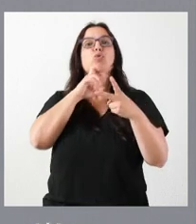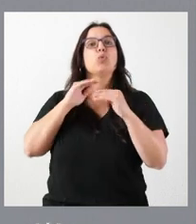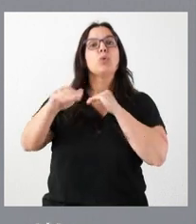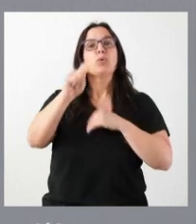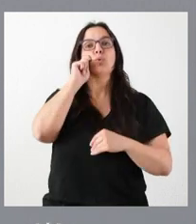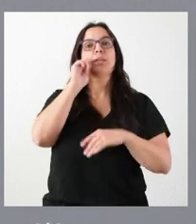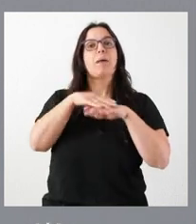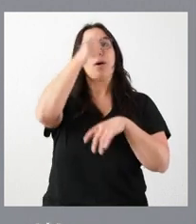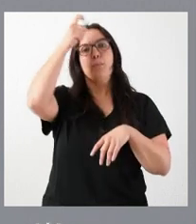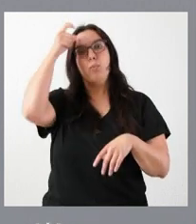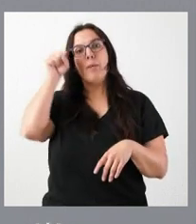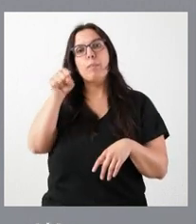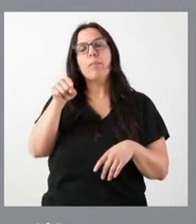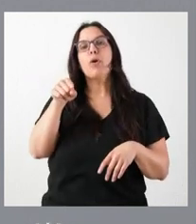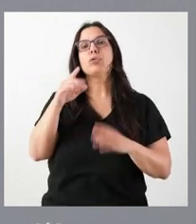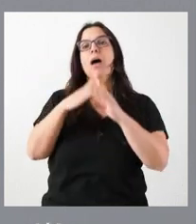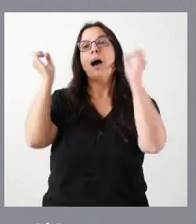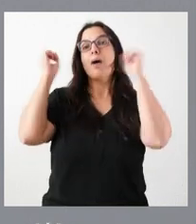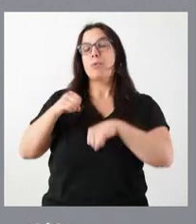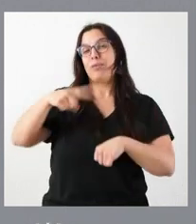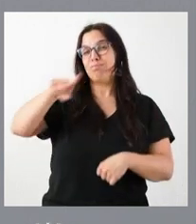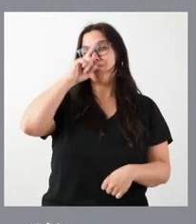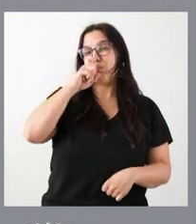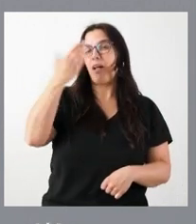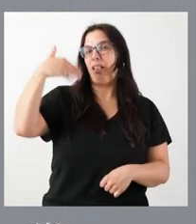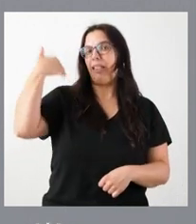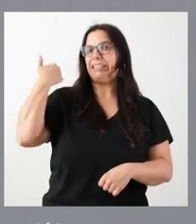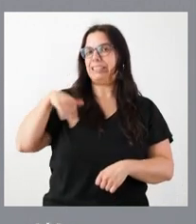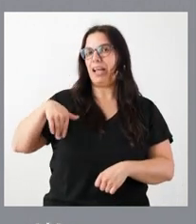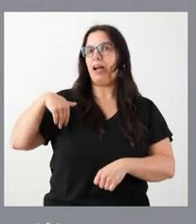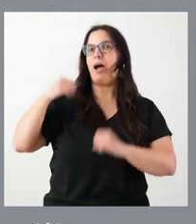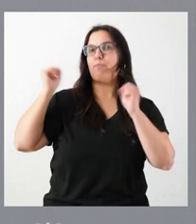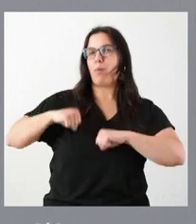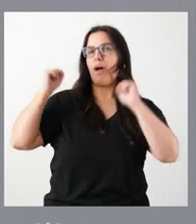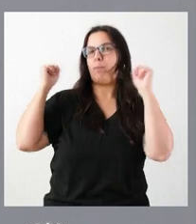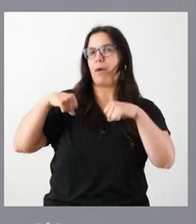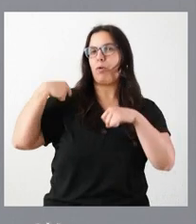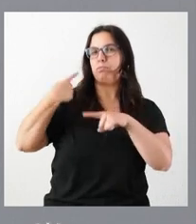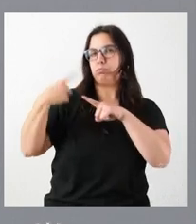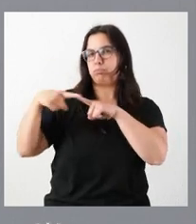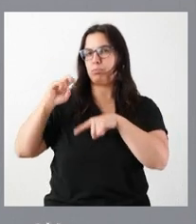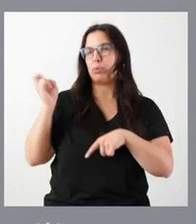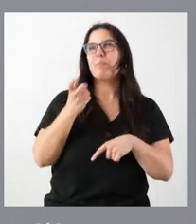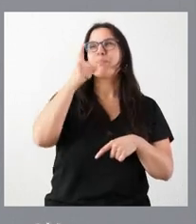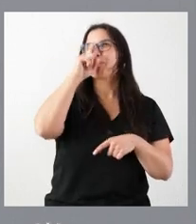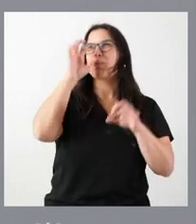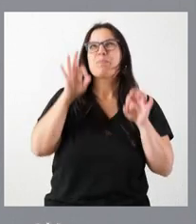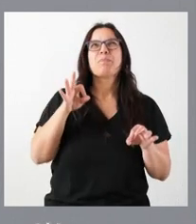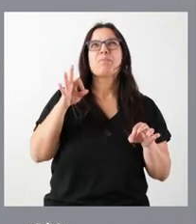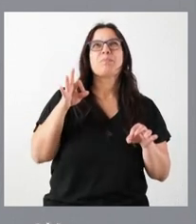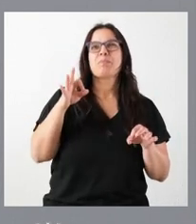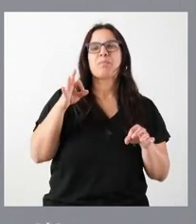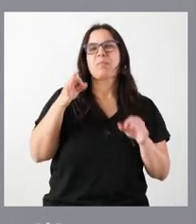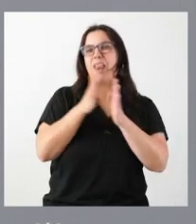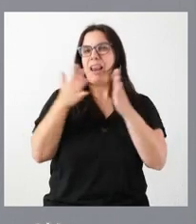para el mundo rural se fueron aprobando, como ustedes recordarán en el pasado. Tienen ustedes la documentación, no les quiero recordar aquí